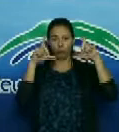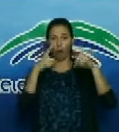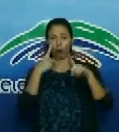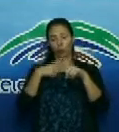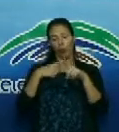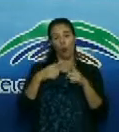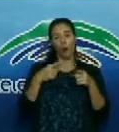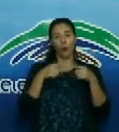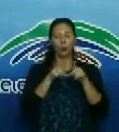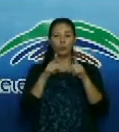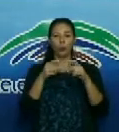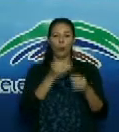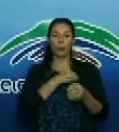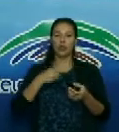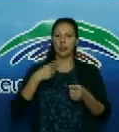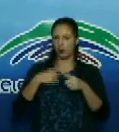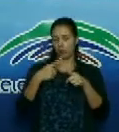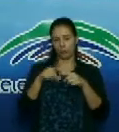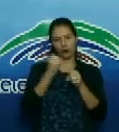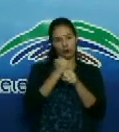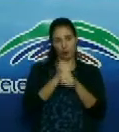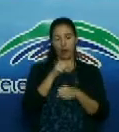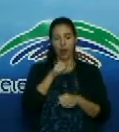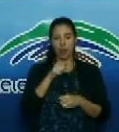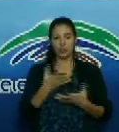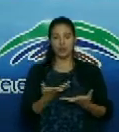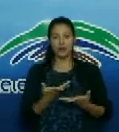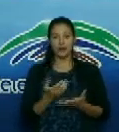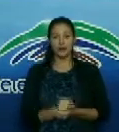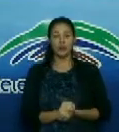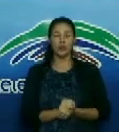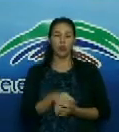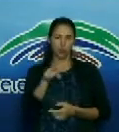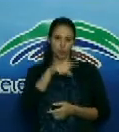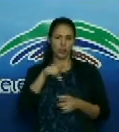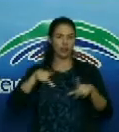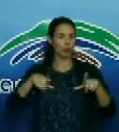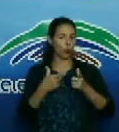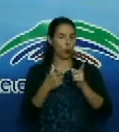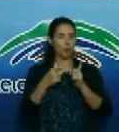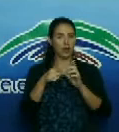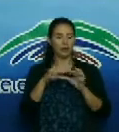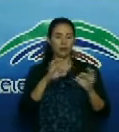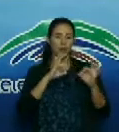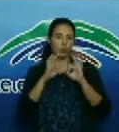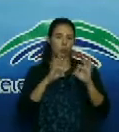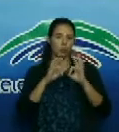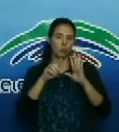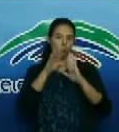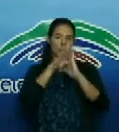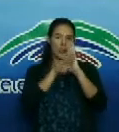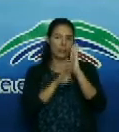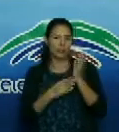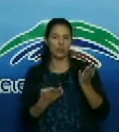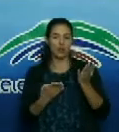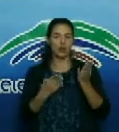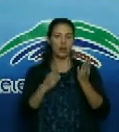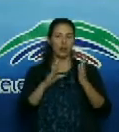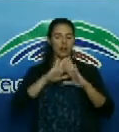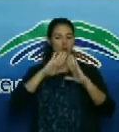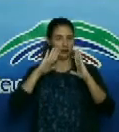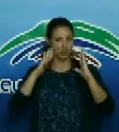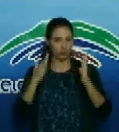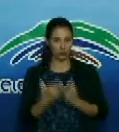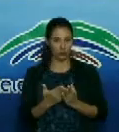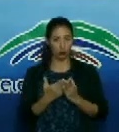de enfermería. Las medidas de seguridad que ustedes tienen que son muy estrictas porque yo he sido testigo en las visitas que he realizado al Hospital